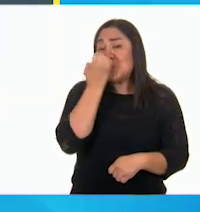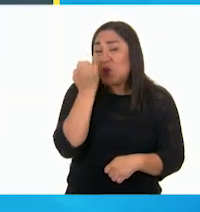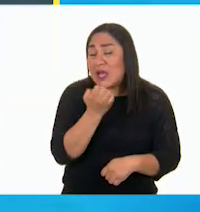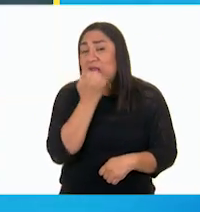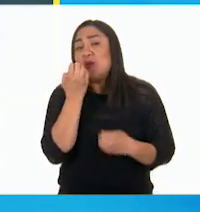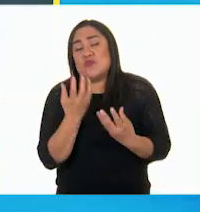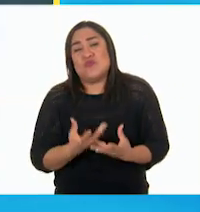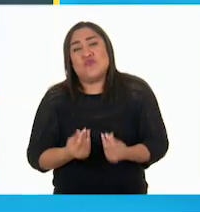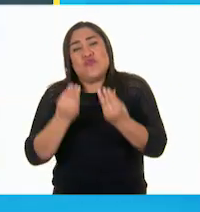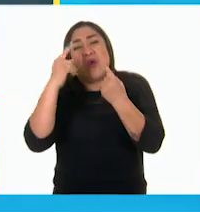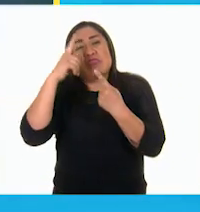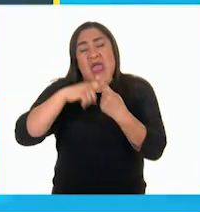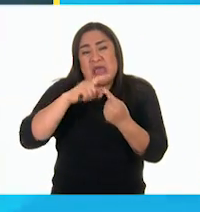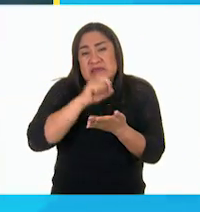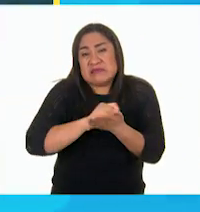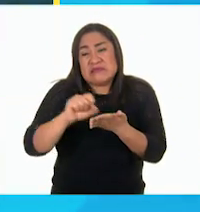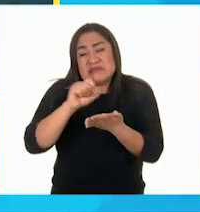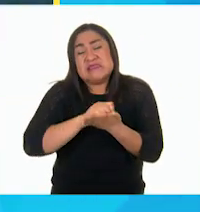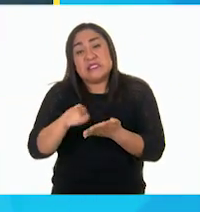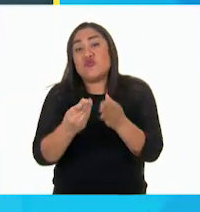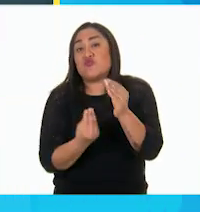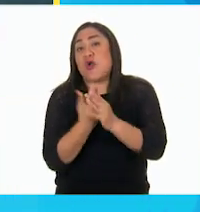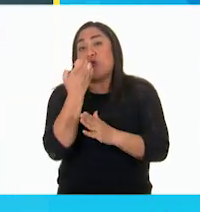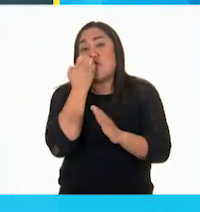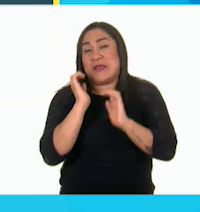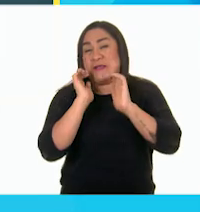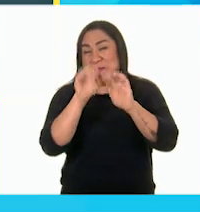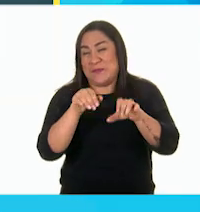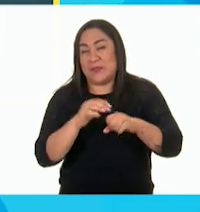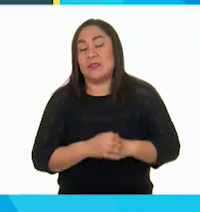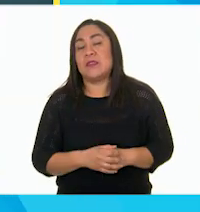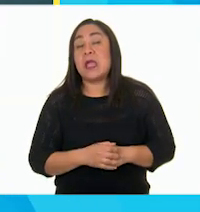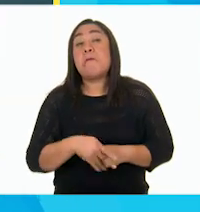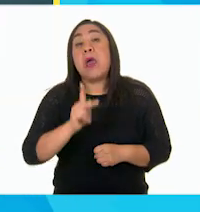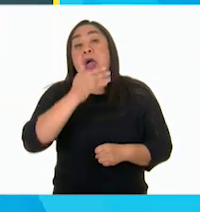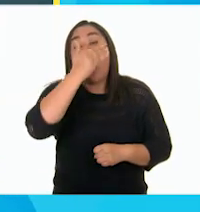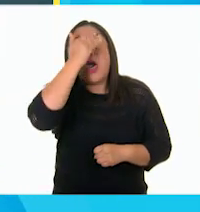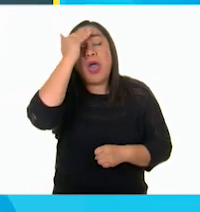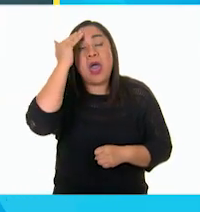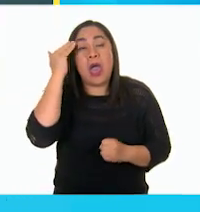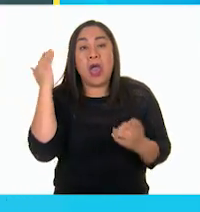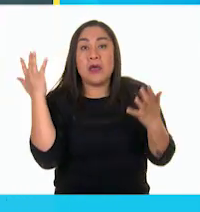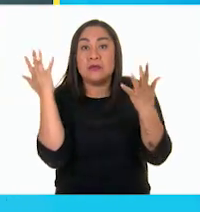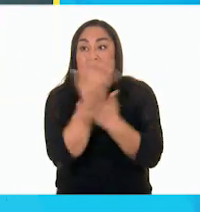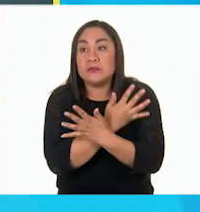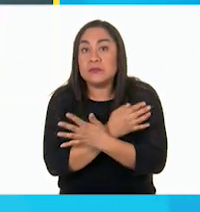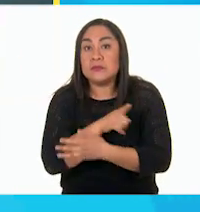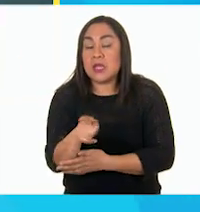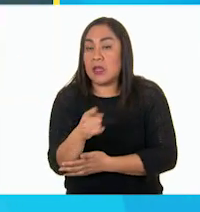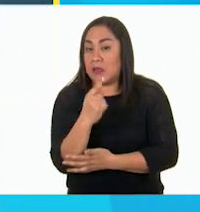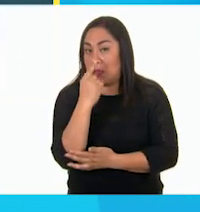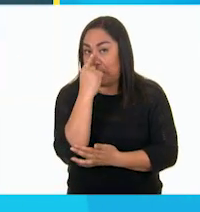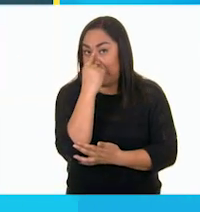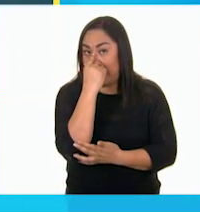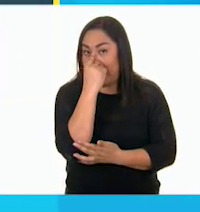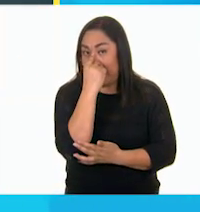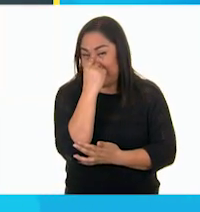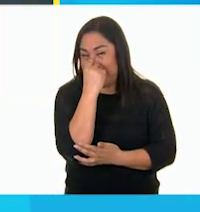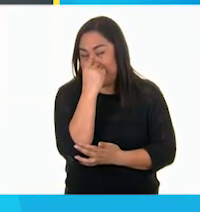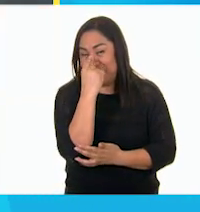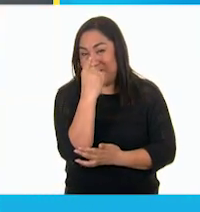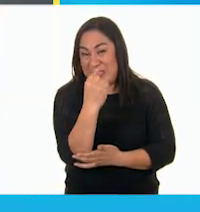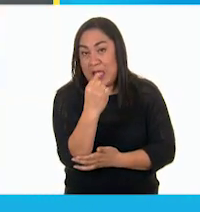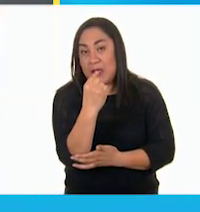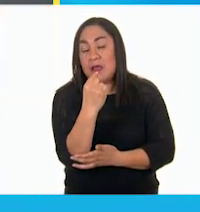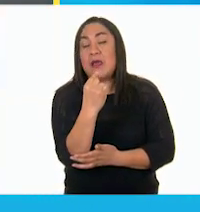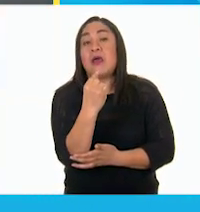unas cosas extra porque era alumno nuevo. Con lo que no contaba Pinocho, es que su nariz, que de por sí ya era